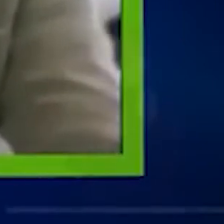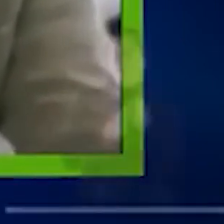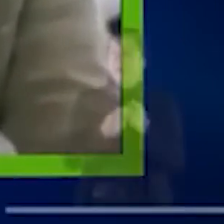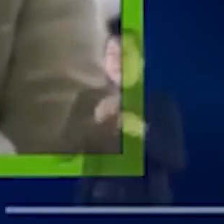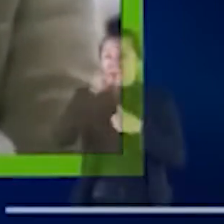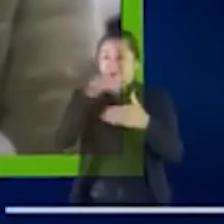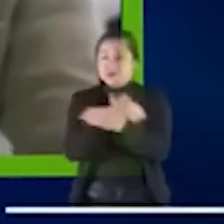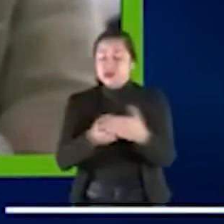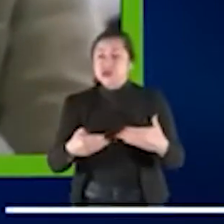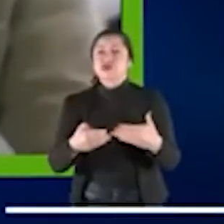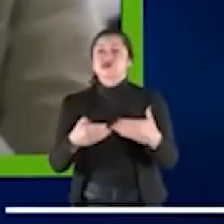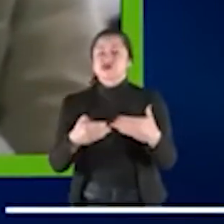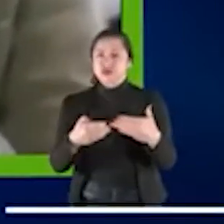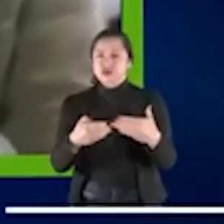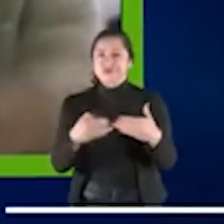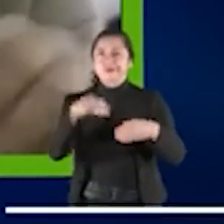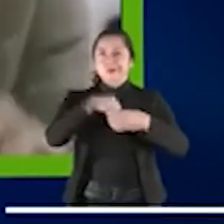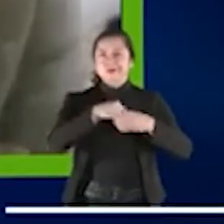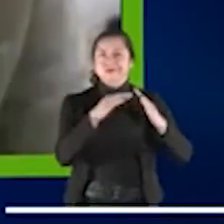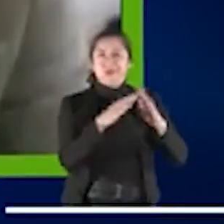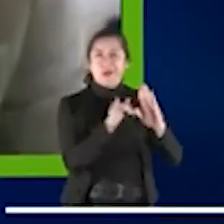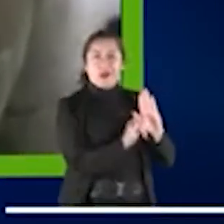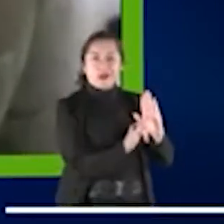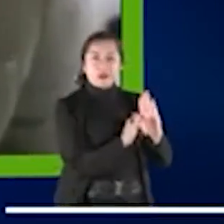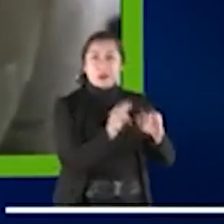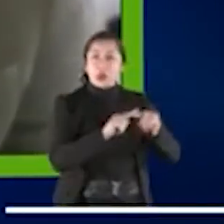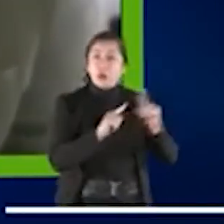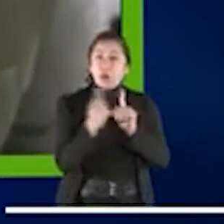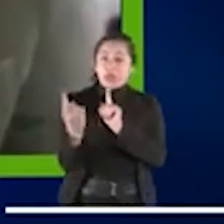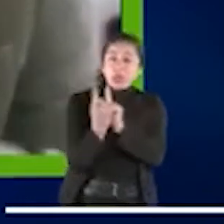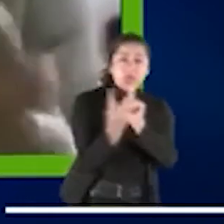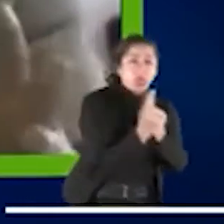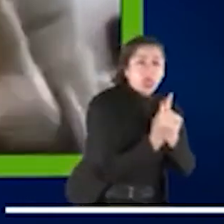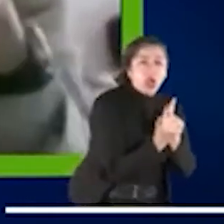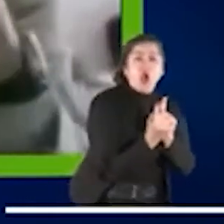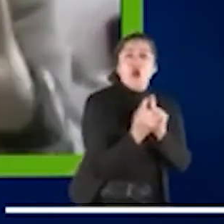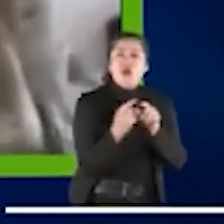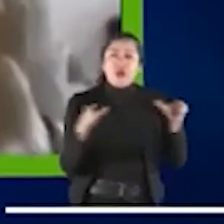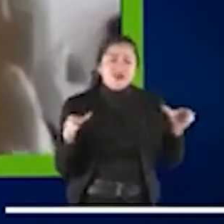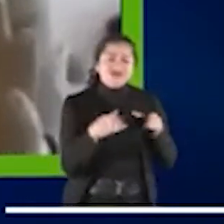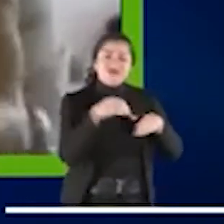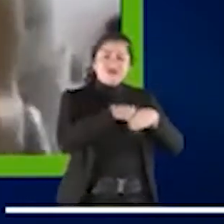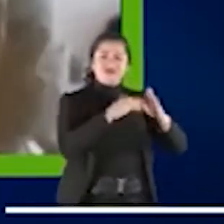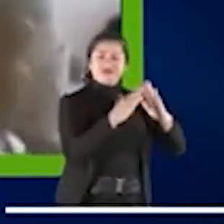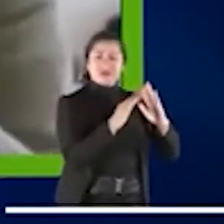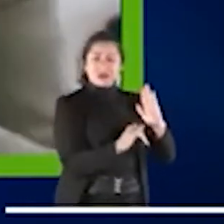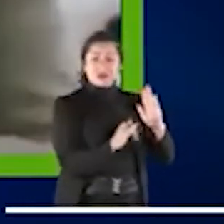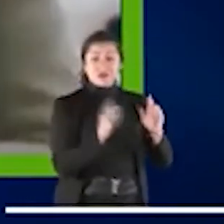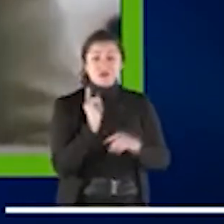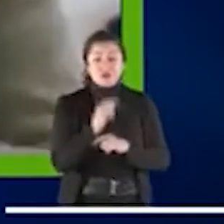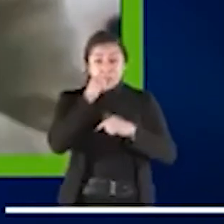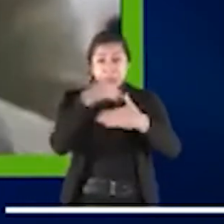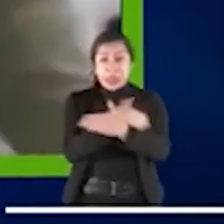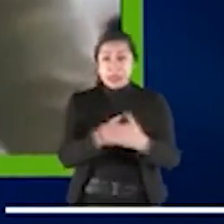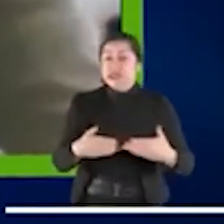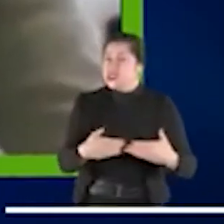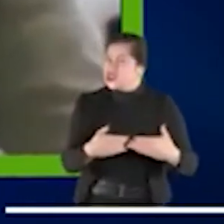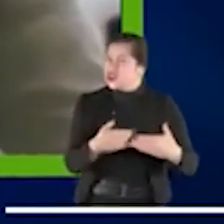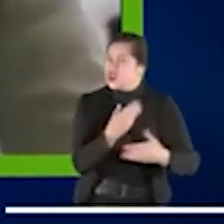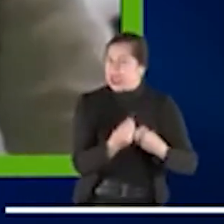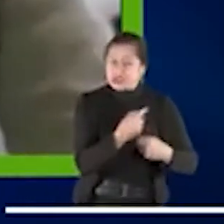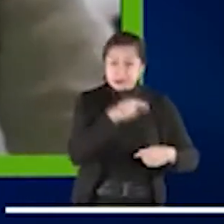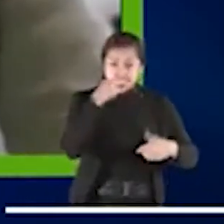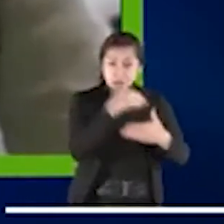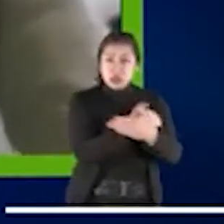aislamiento o de confinamiento. ¿Por qué? Porque un niño resulta que está ejecutando, está